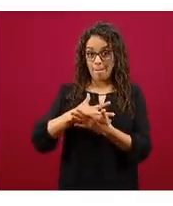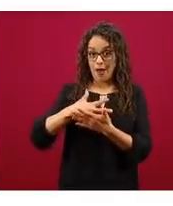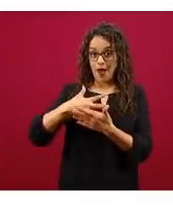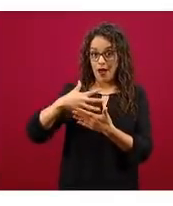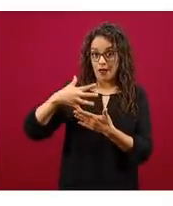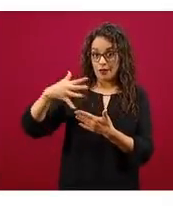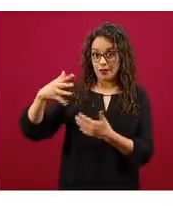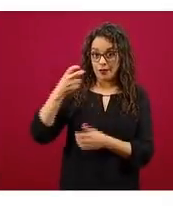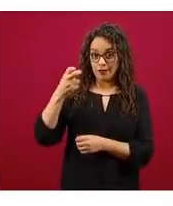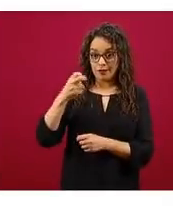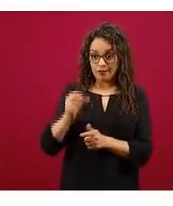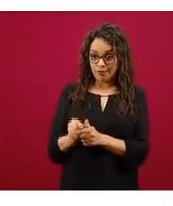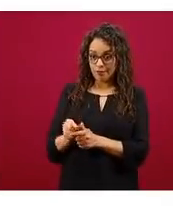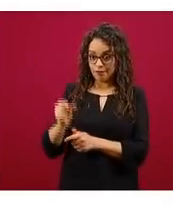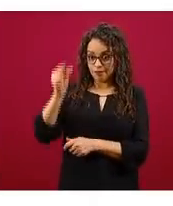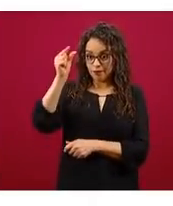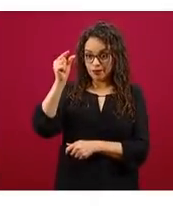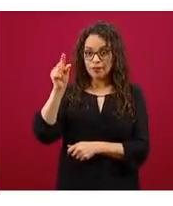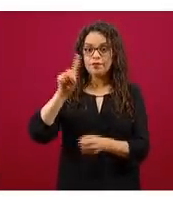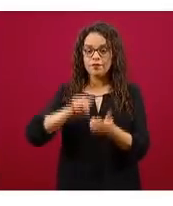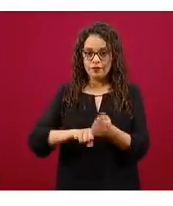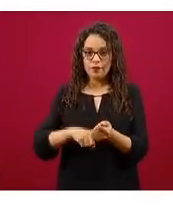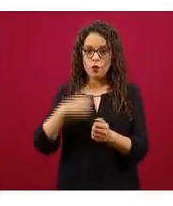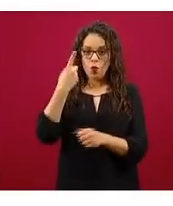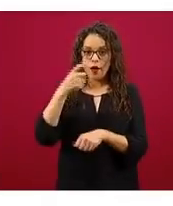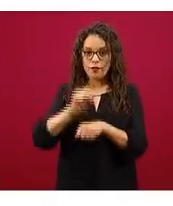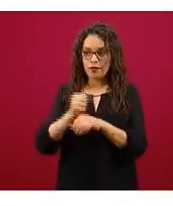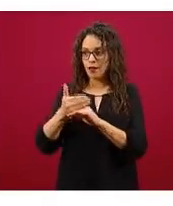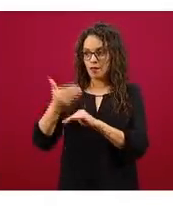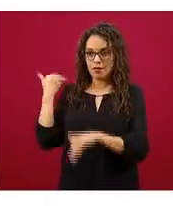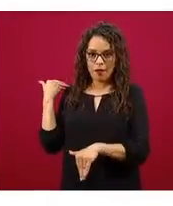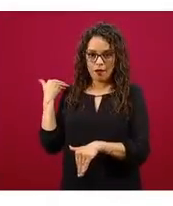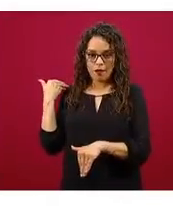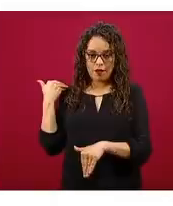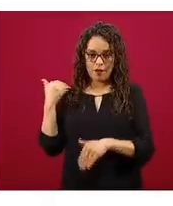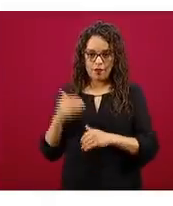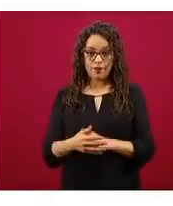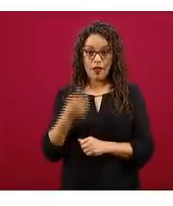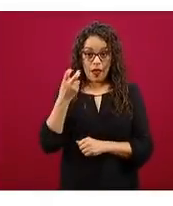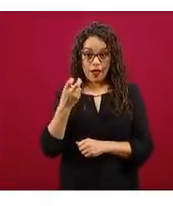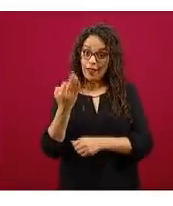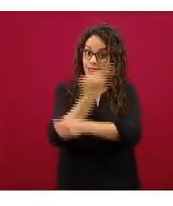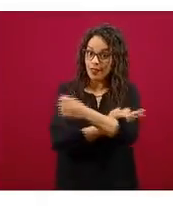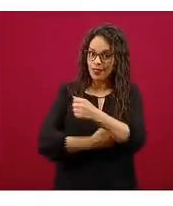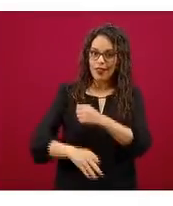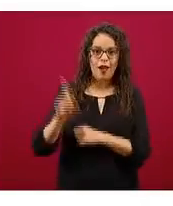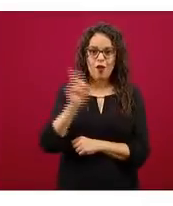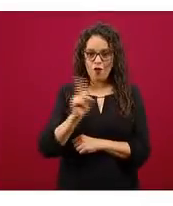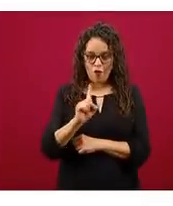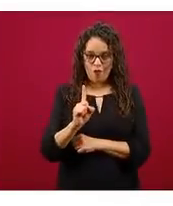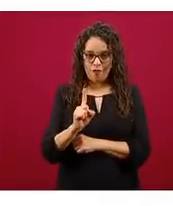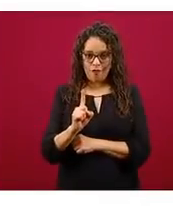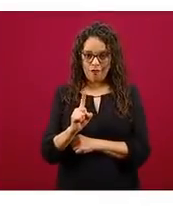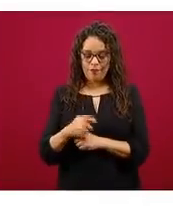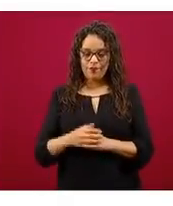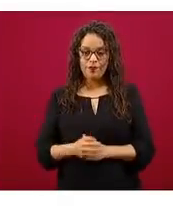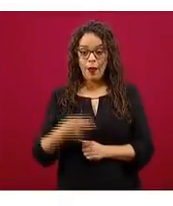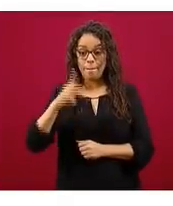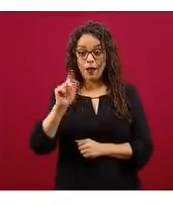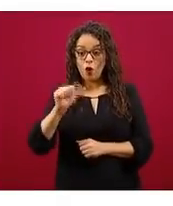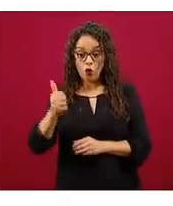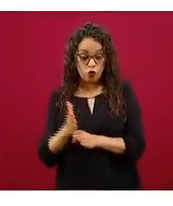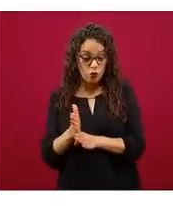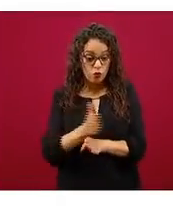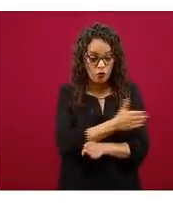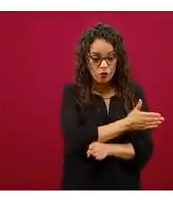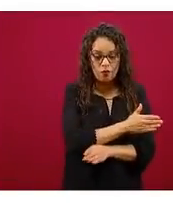la semana anterior, que esas no se consideran rezagadas, pero todas las demás se considerarían rezagadas, porque